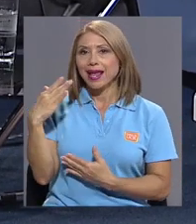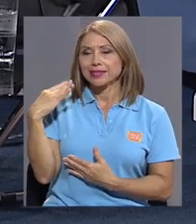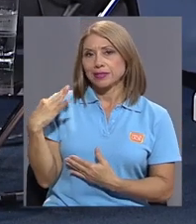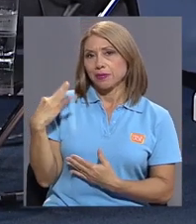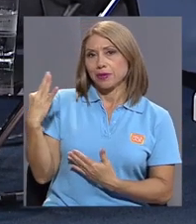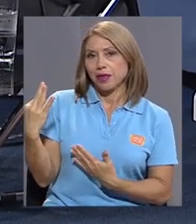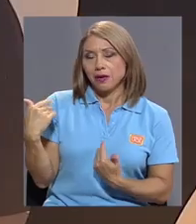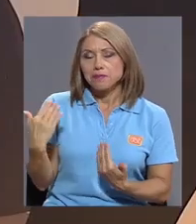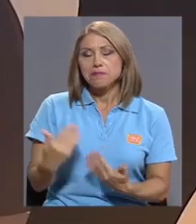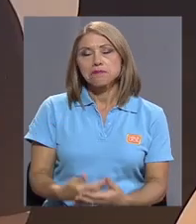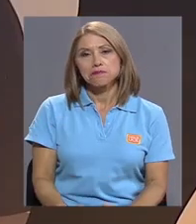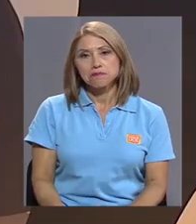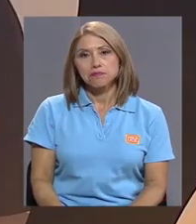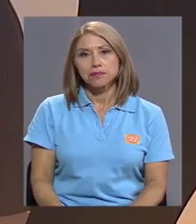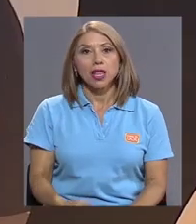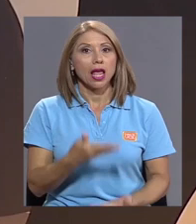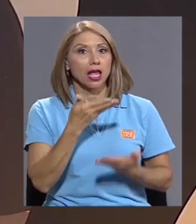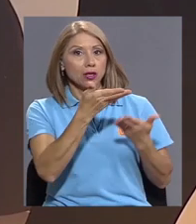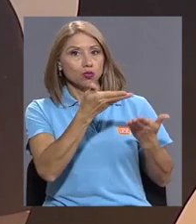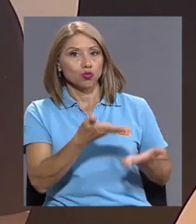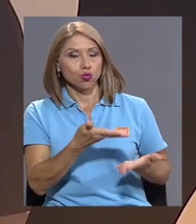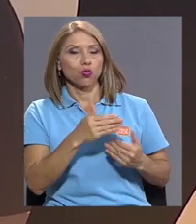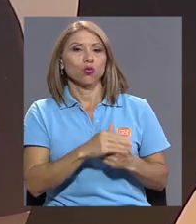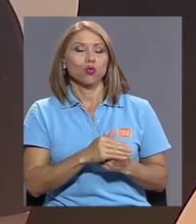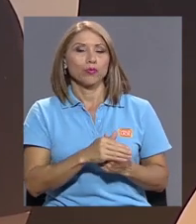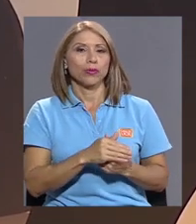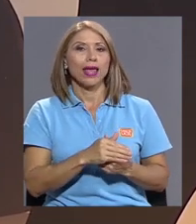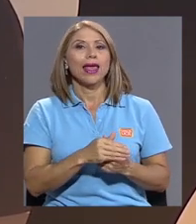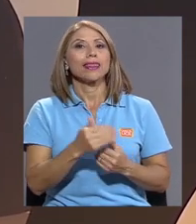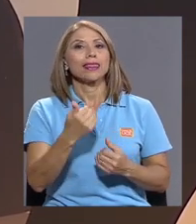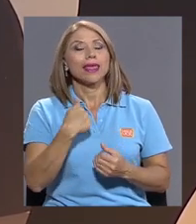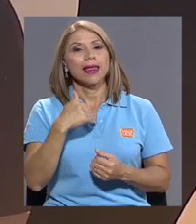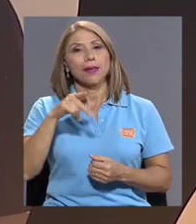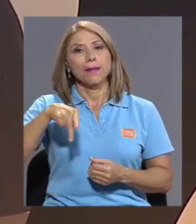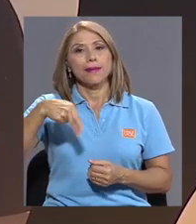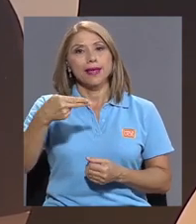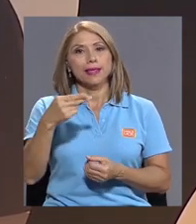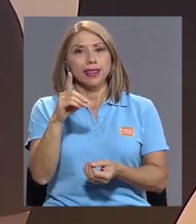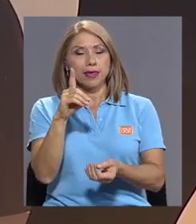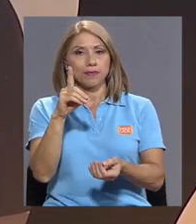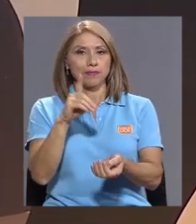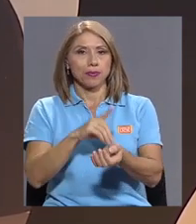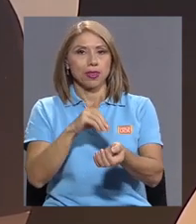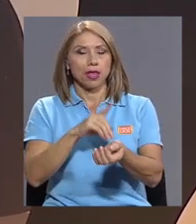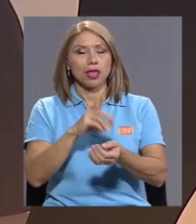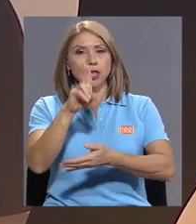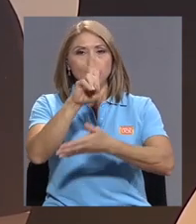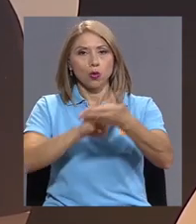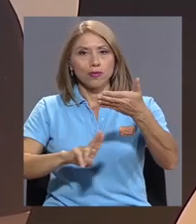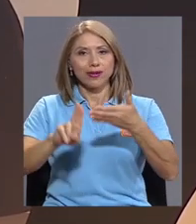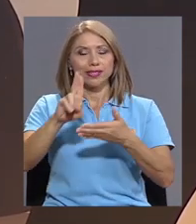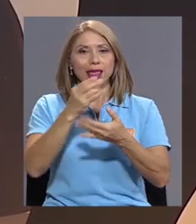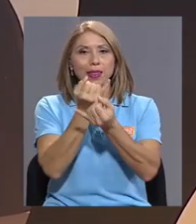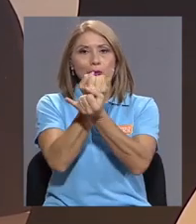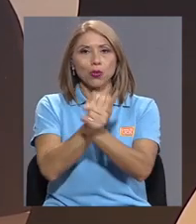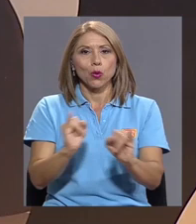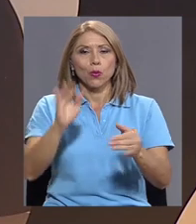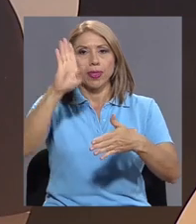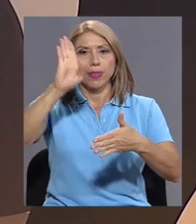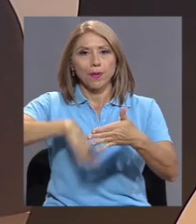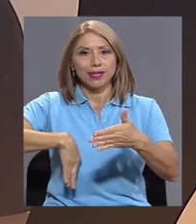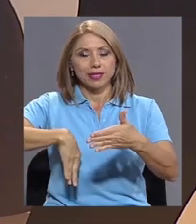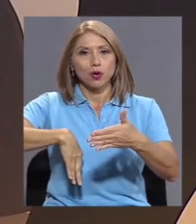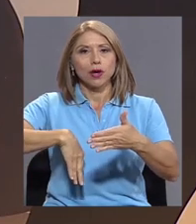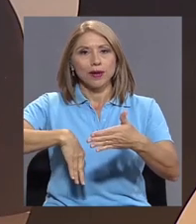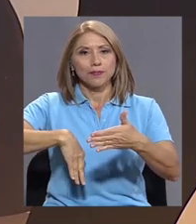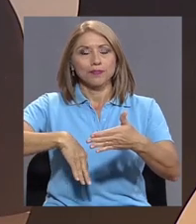programa, Jorge. El Dr. Quiroz tiene un doctorado de la Universidad Autónoma de Barcelona